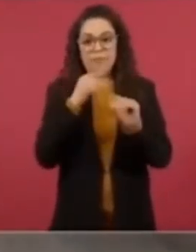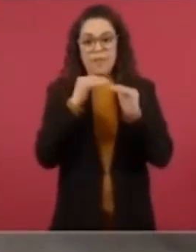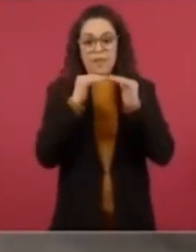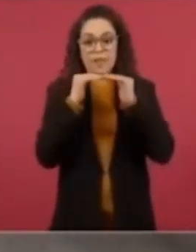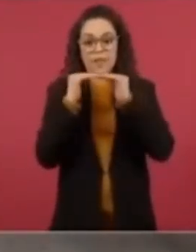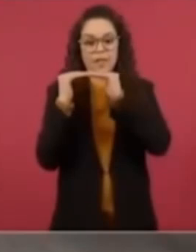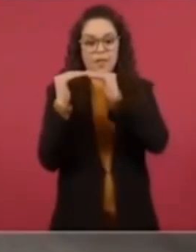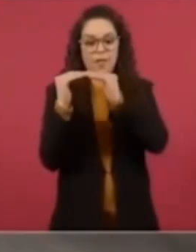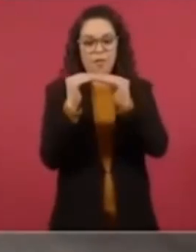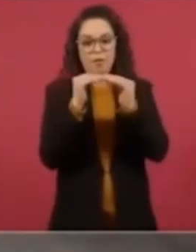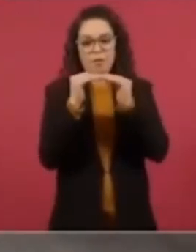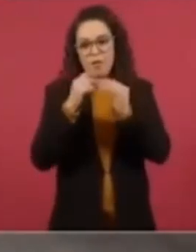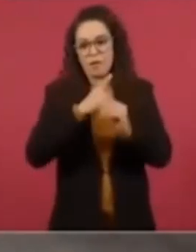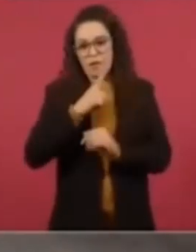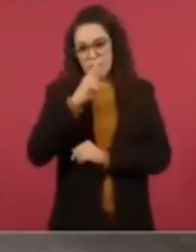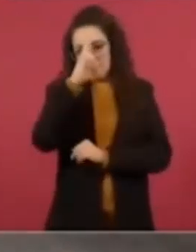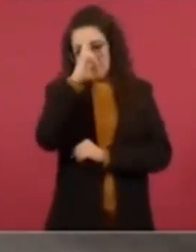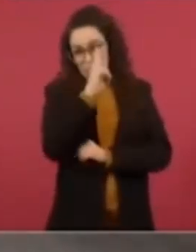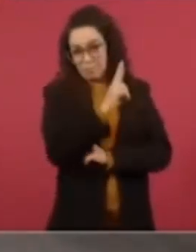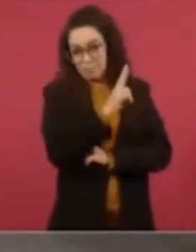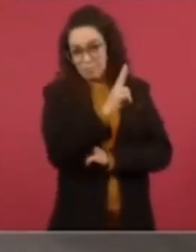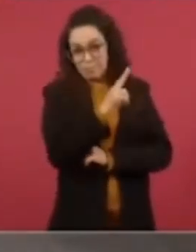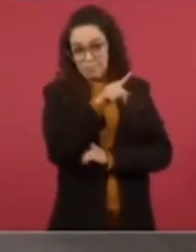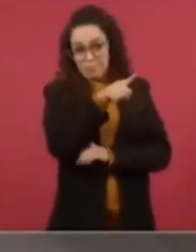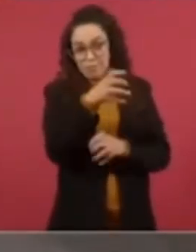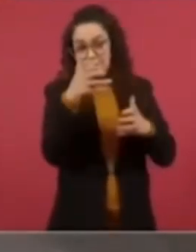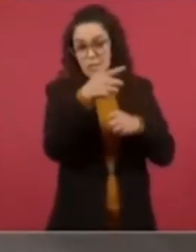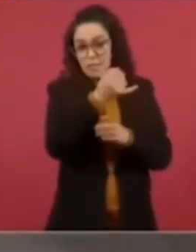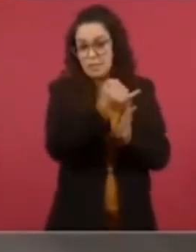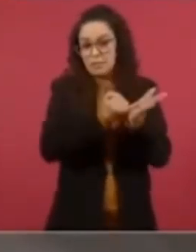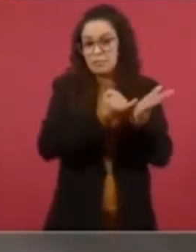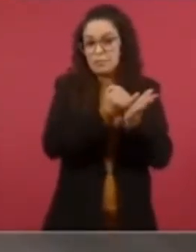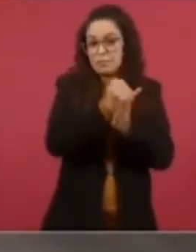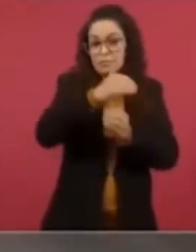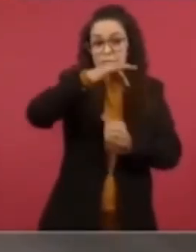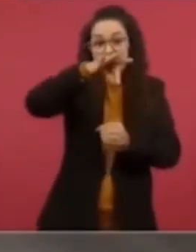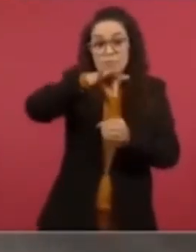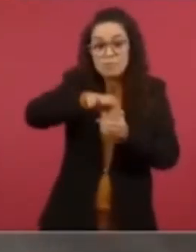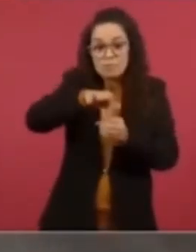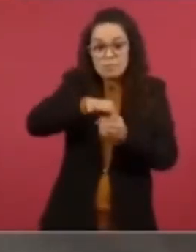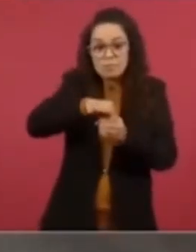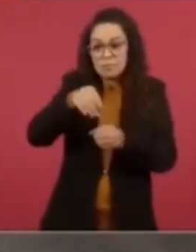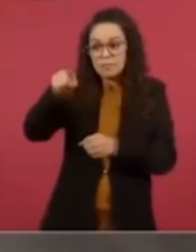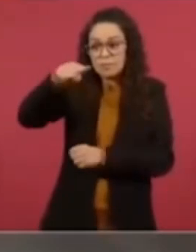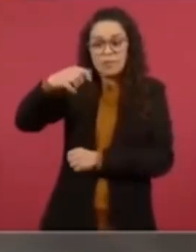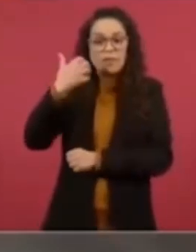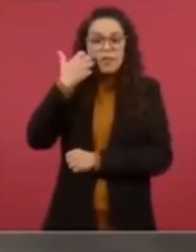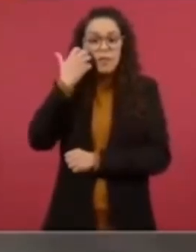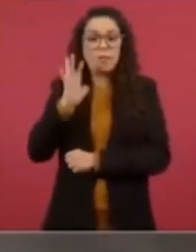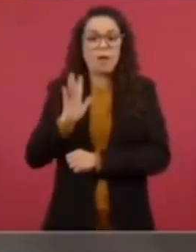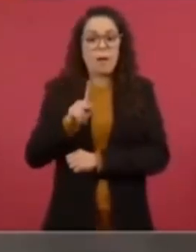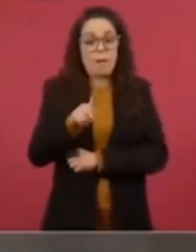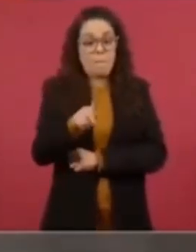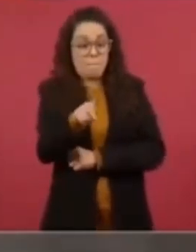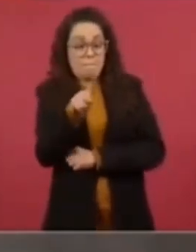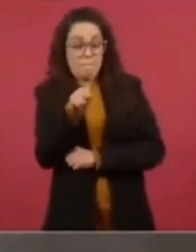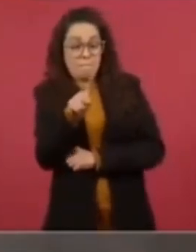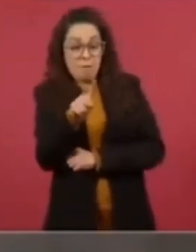no fachada, no simulación. No, nunca más